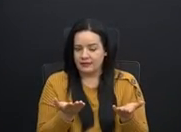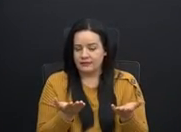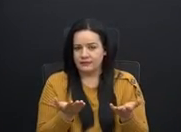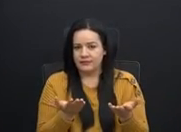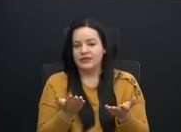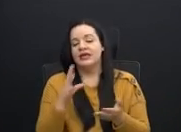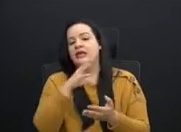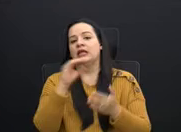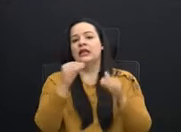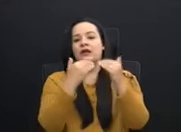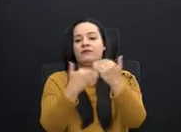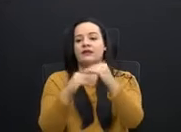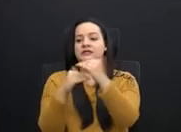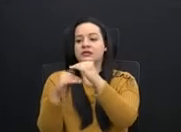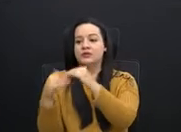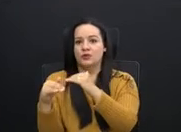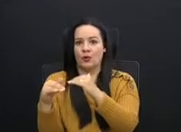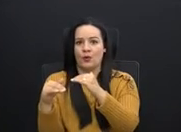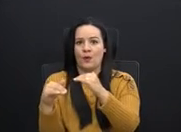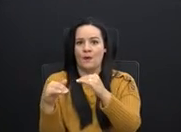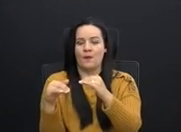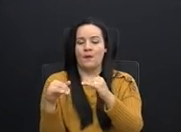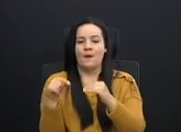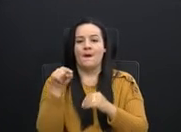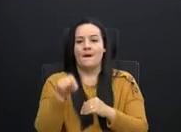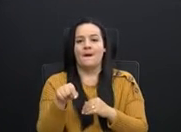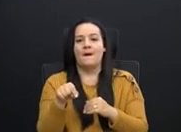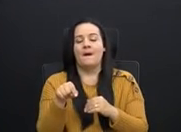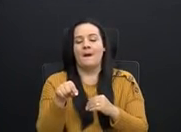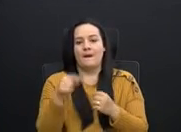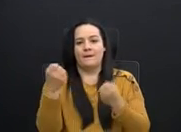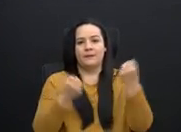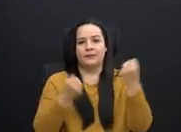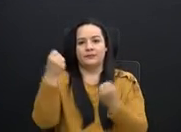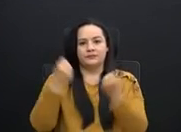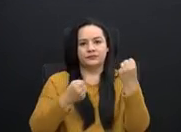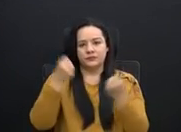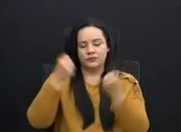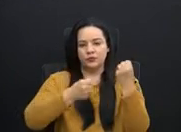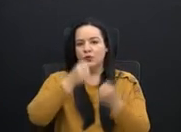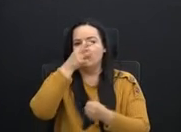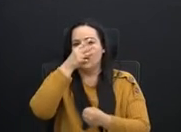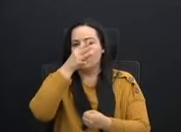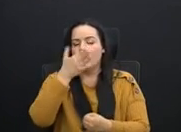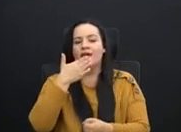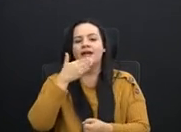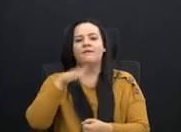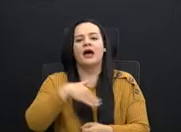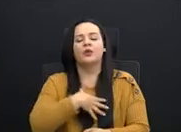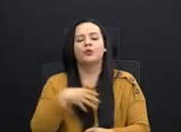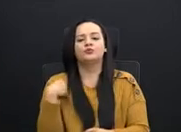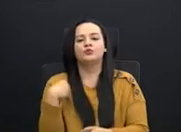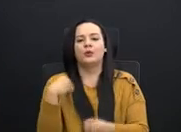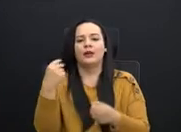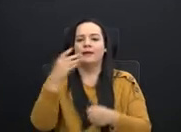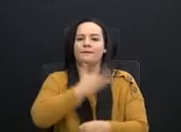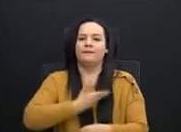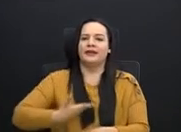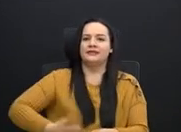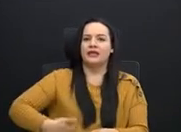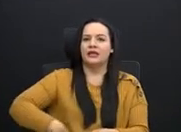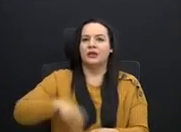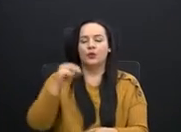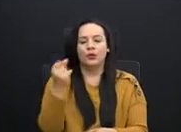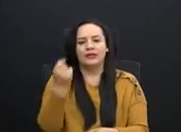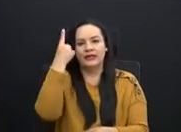La restricción vehicular es una broma de mal gusto. El presidente de la República no entiende